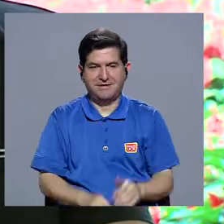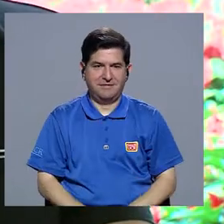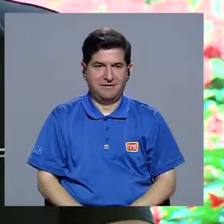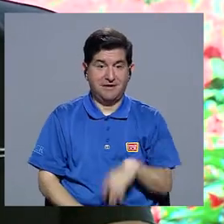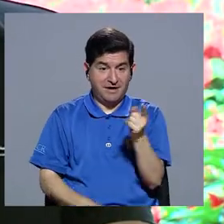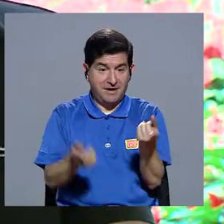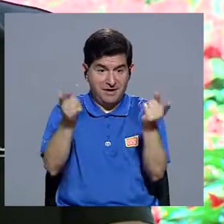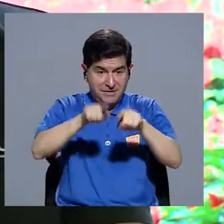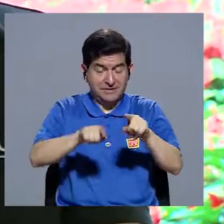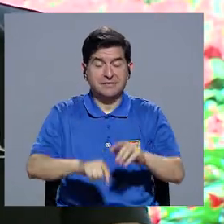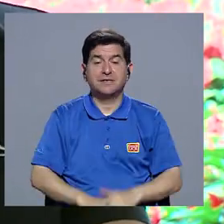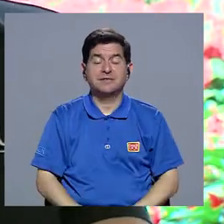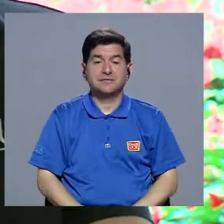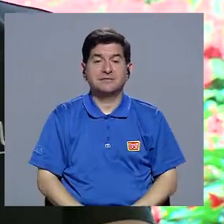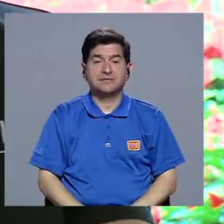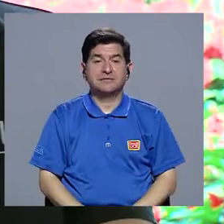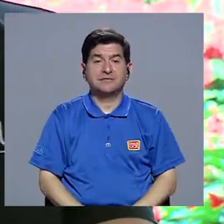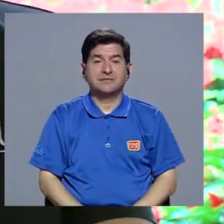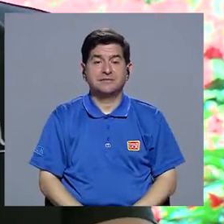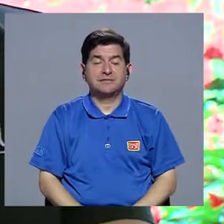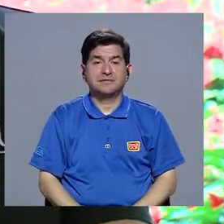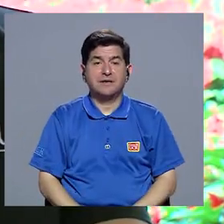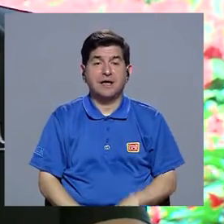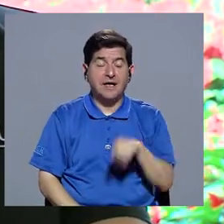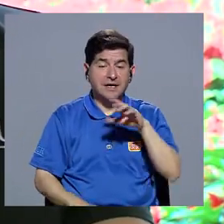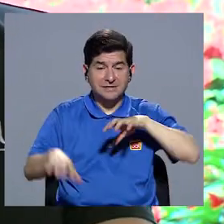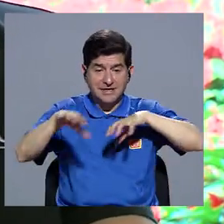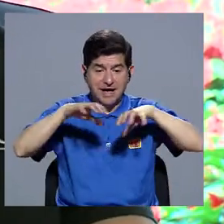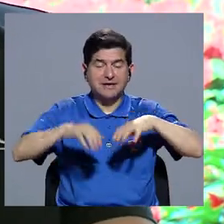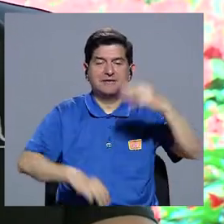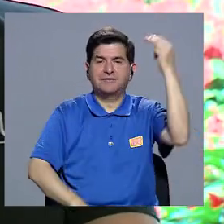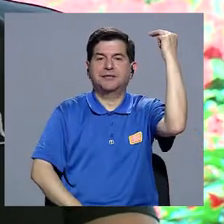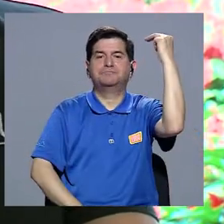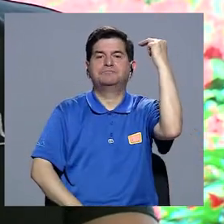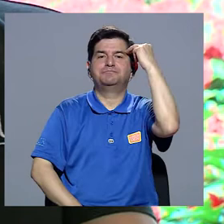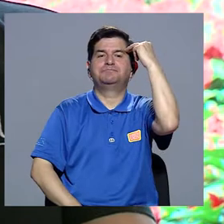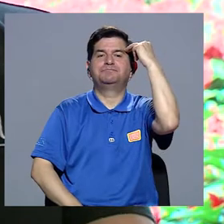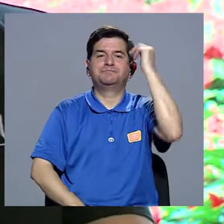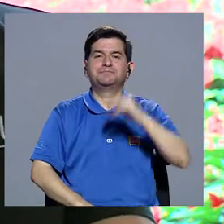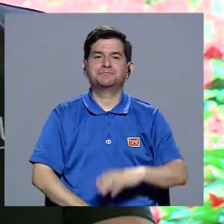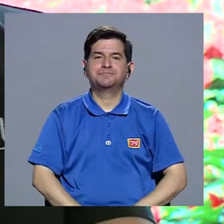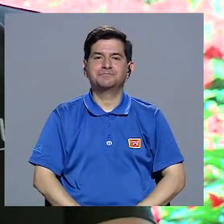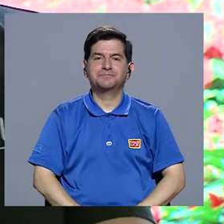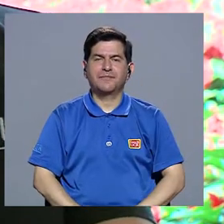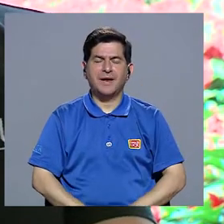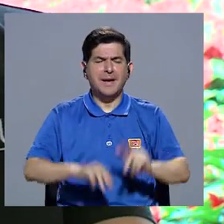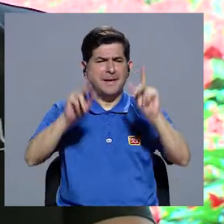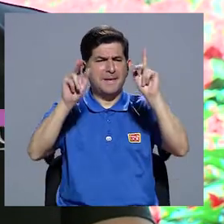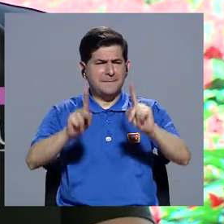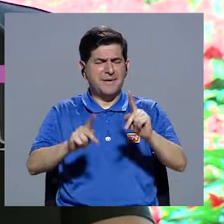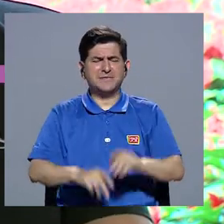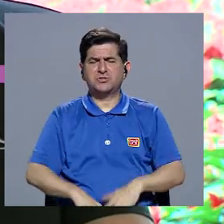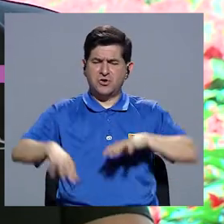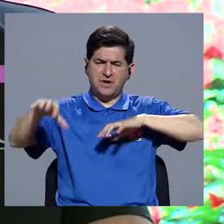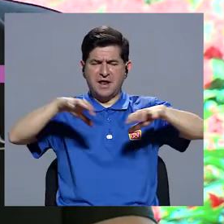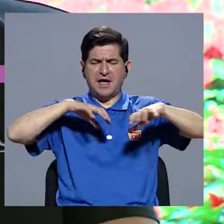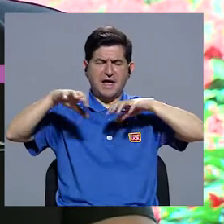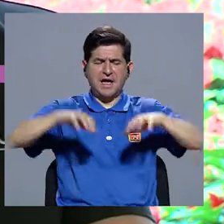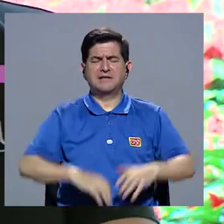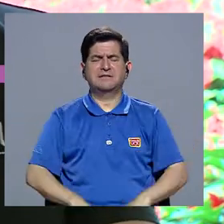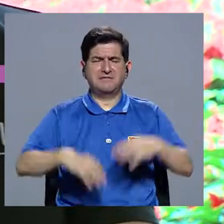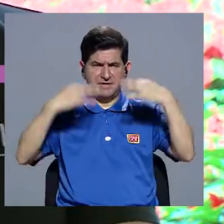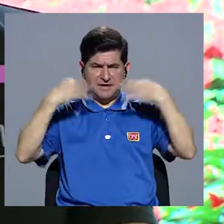americano de medicina deportiva, pero estamos hablando de ejercicio mental. Básicamente cuando una persona realiza ejercicio